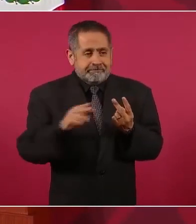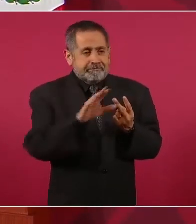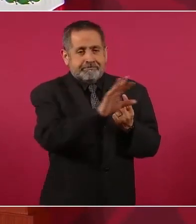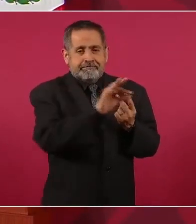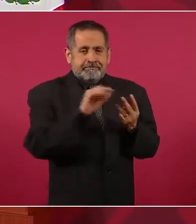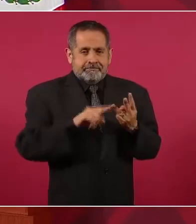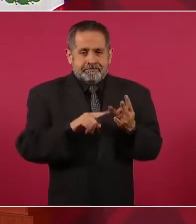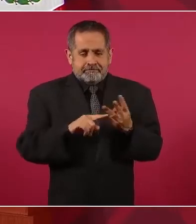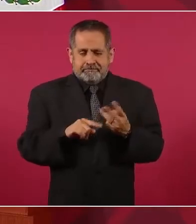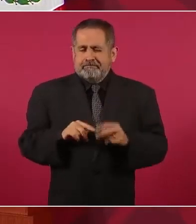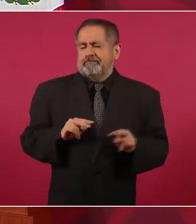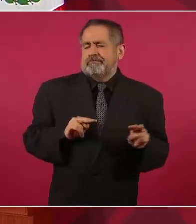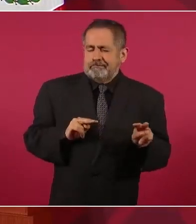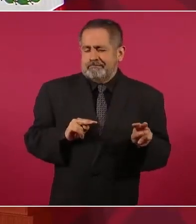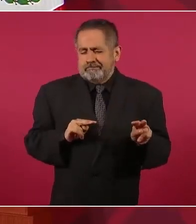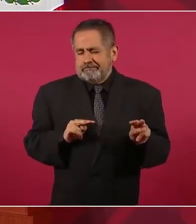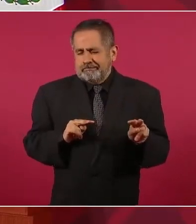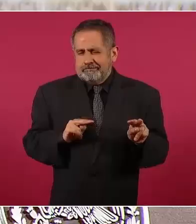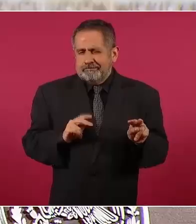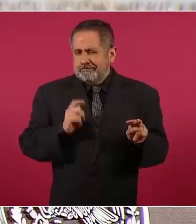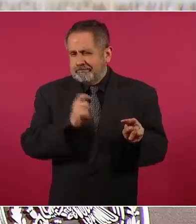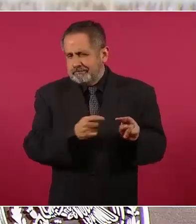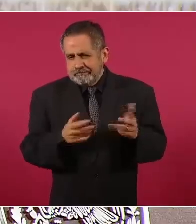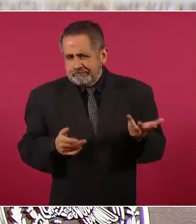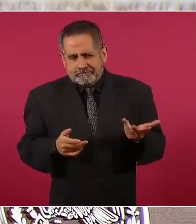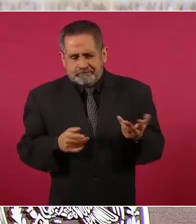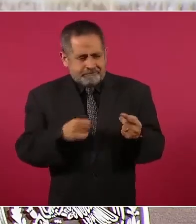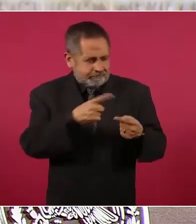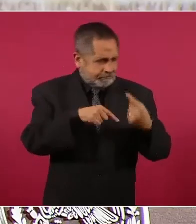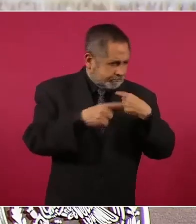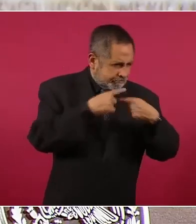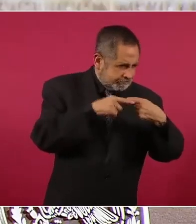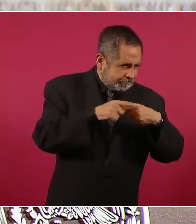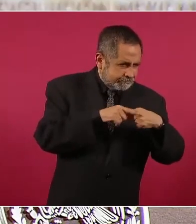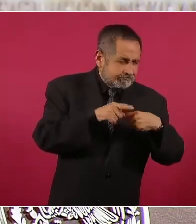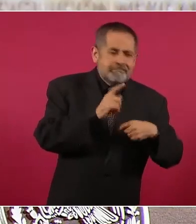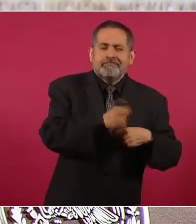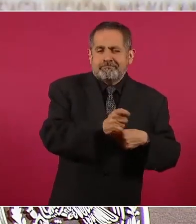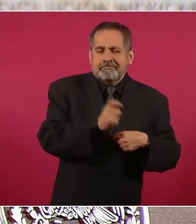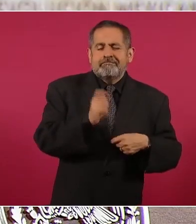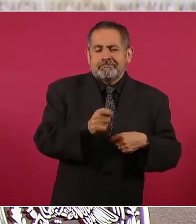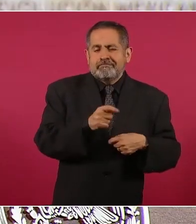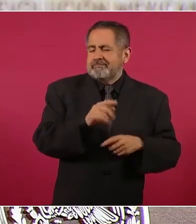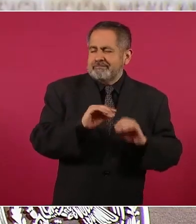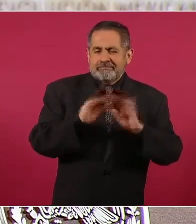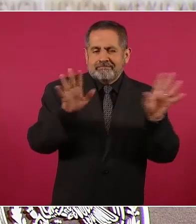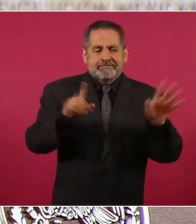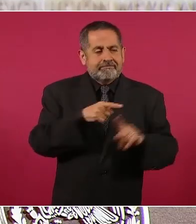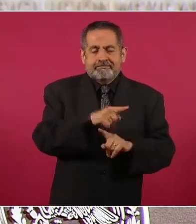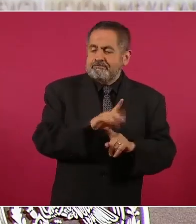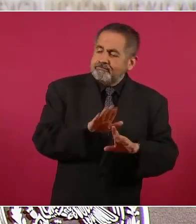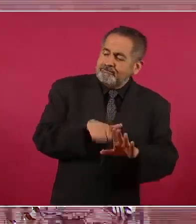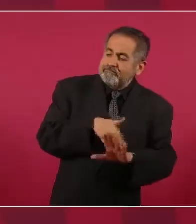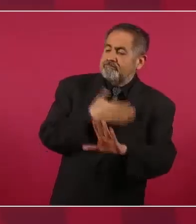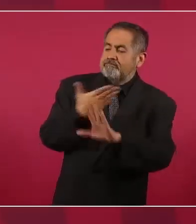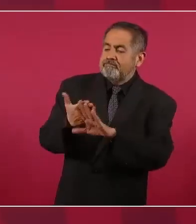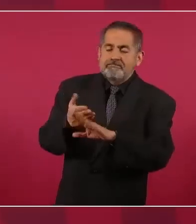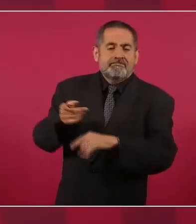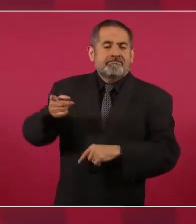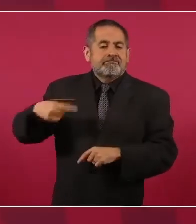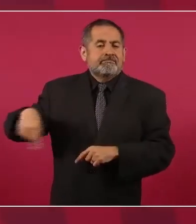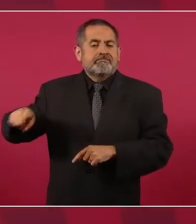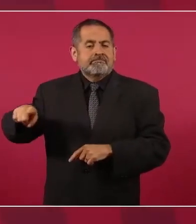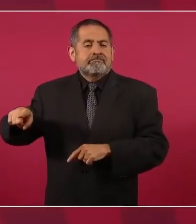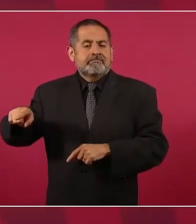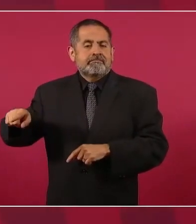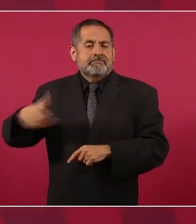la lectura aquí es contra el